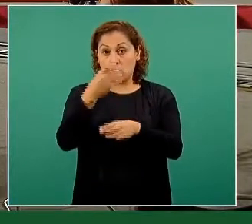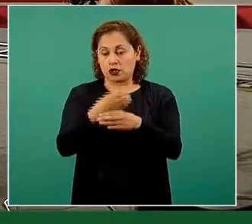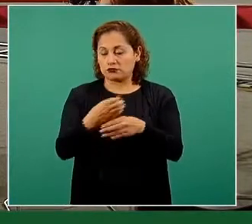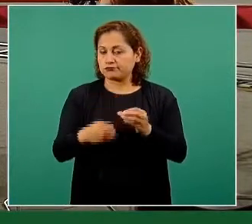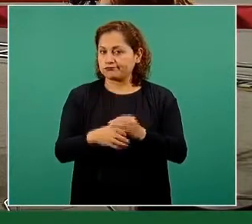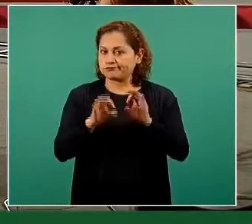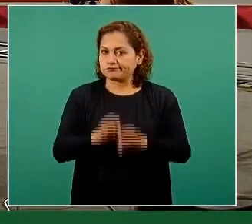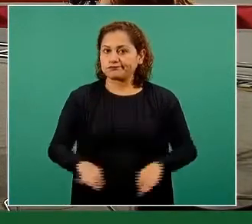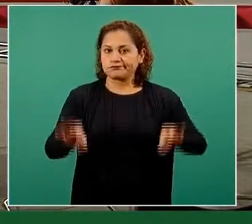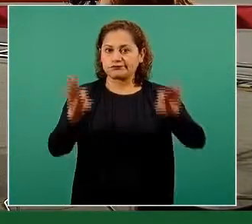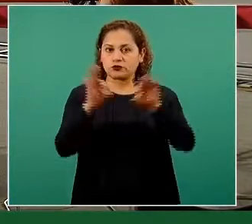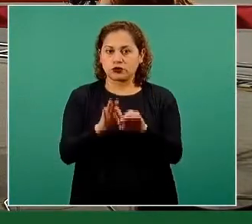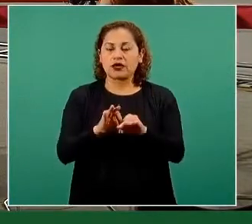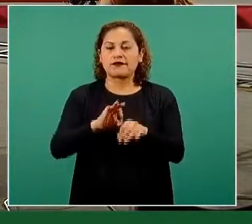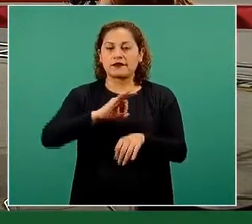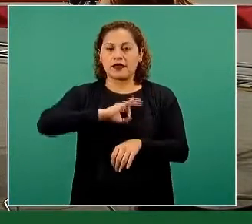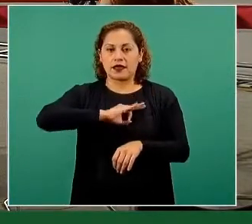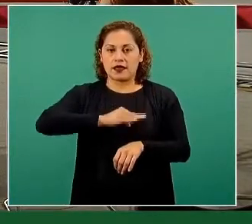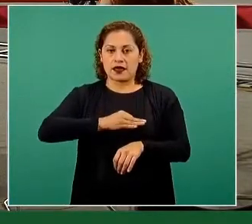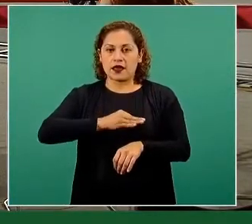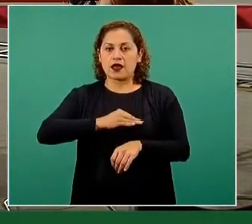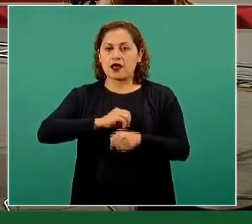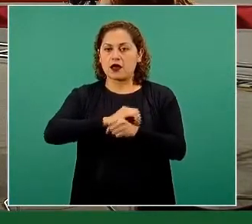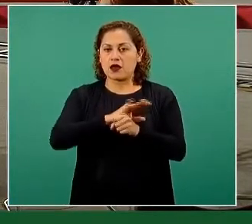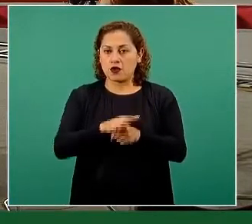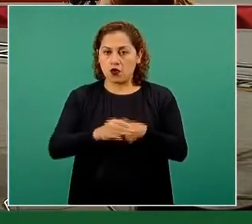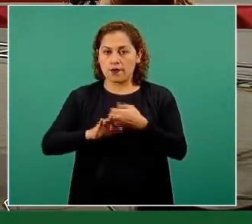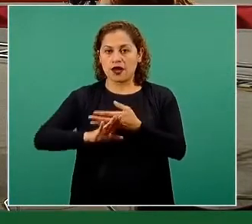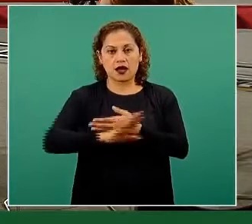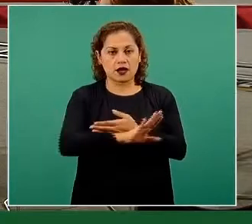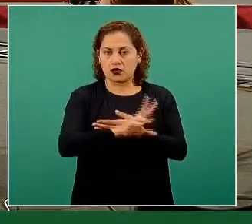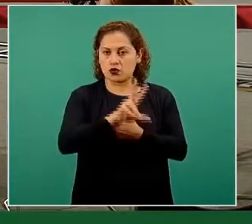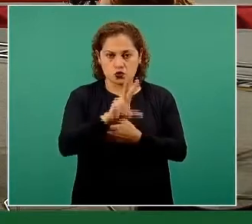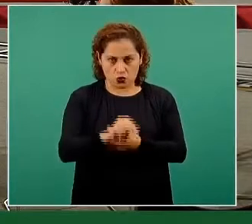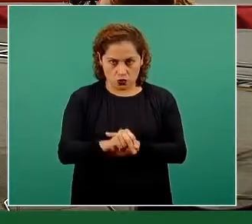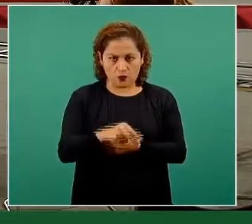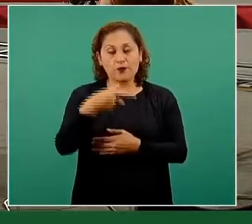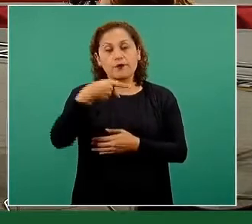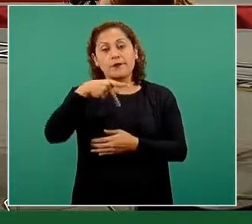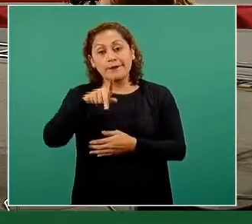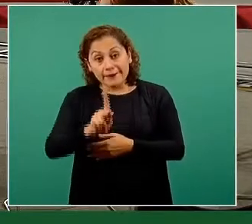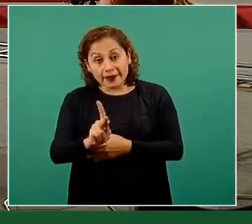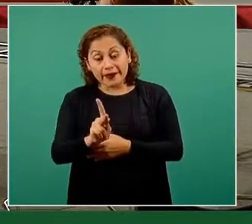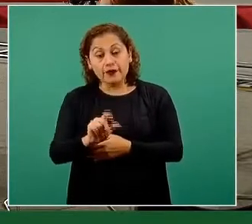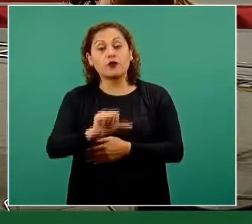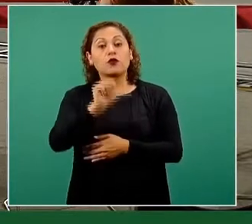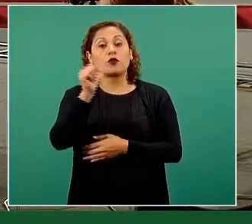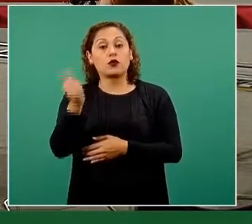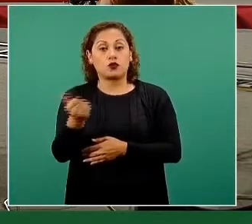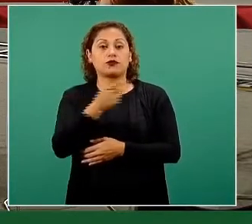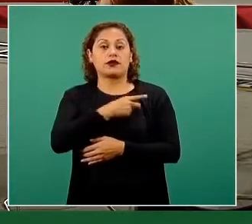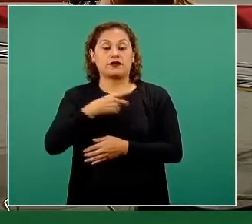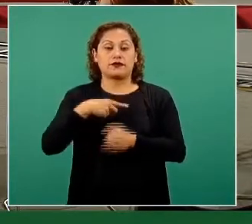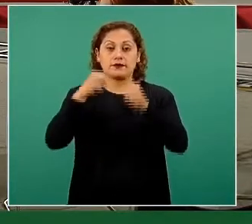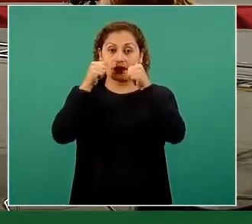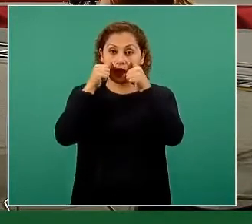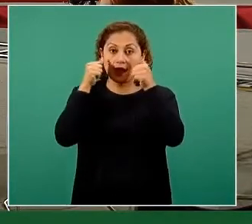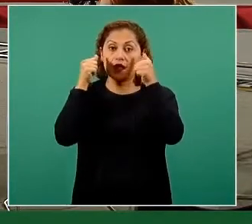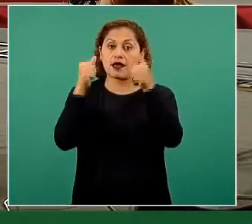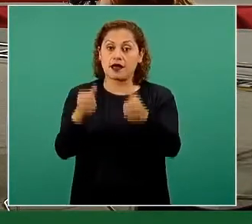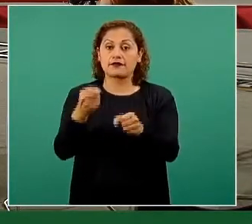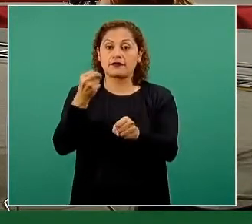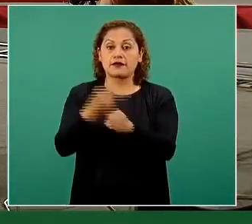o la enfermedad COVID o la infección por SARS-CoV-2, sino para detectar, atender y